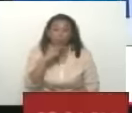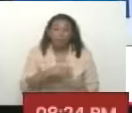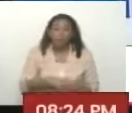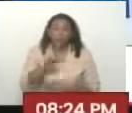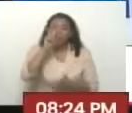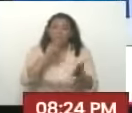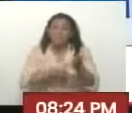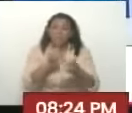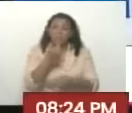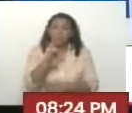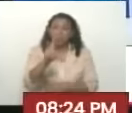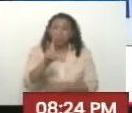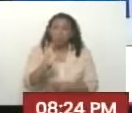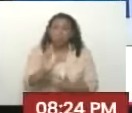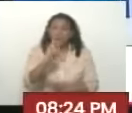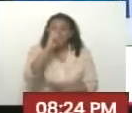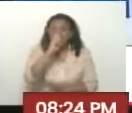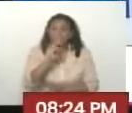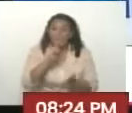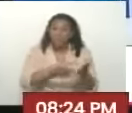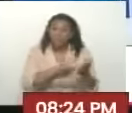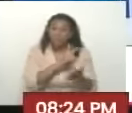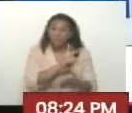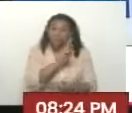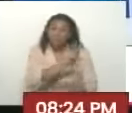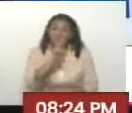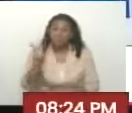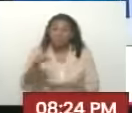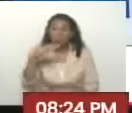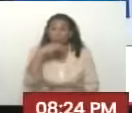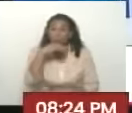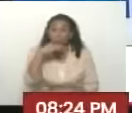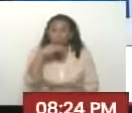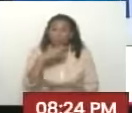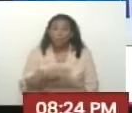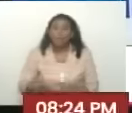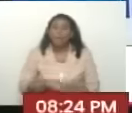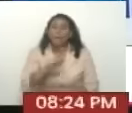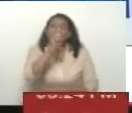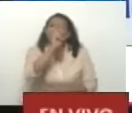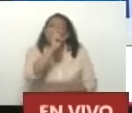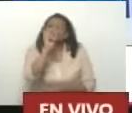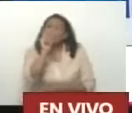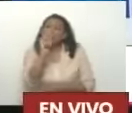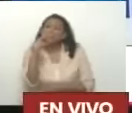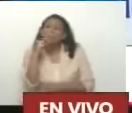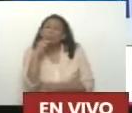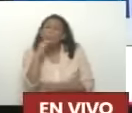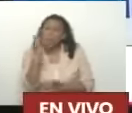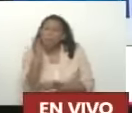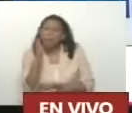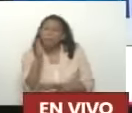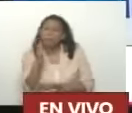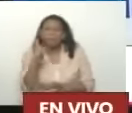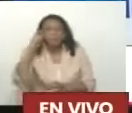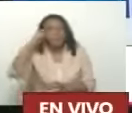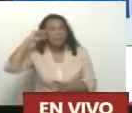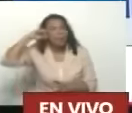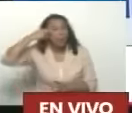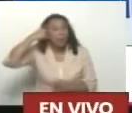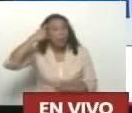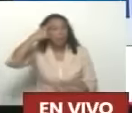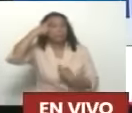2012 22 20 de octubre 2012 Siempre me retumba